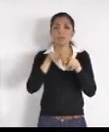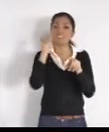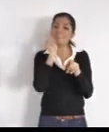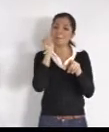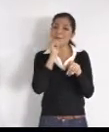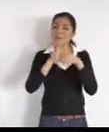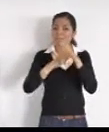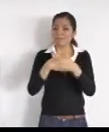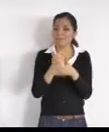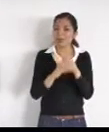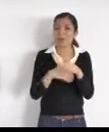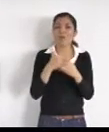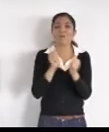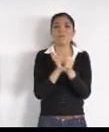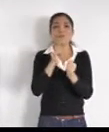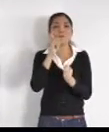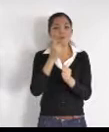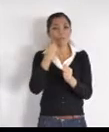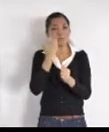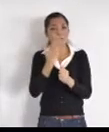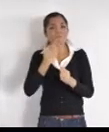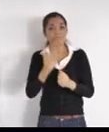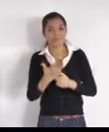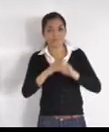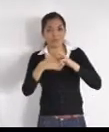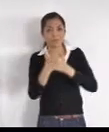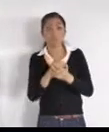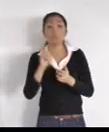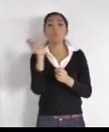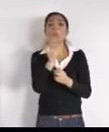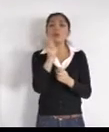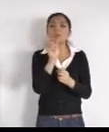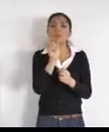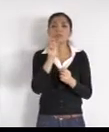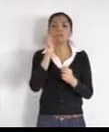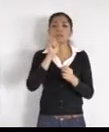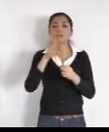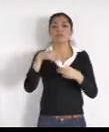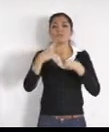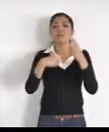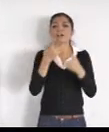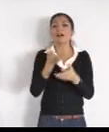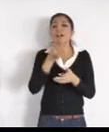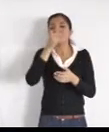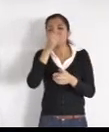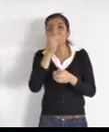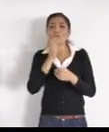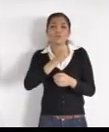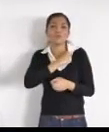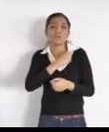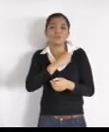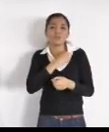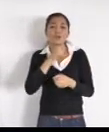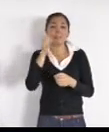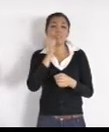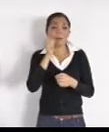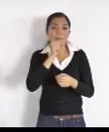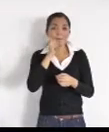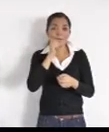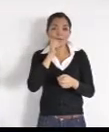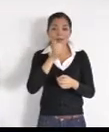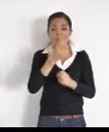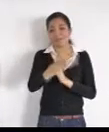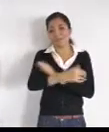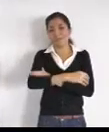algún estornudo o toser, cubrir con el codo, que son las recomendaciones de la Secretaría de Salud, mantener la